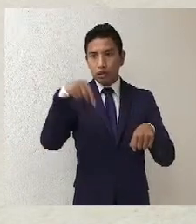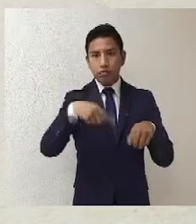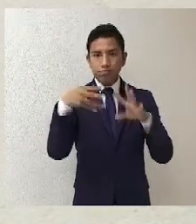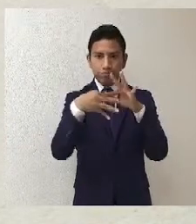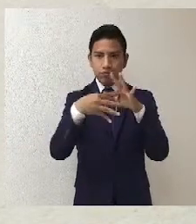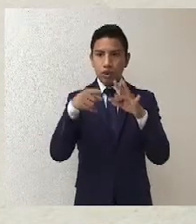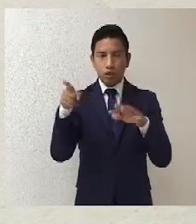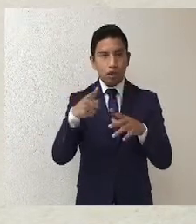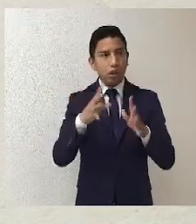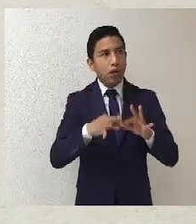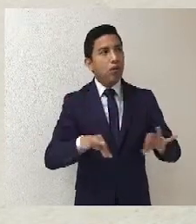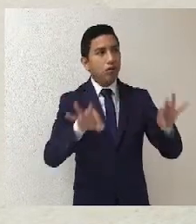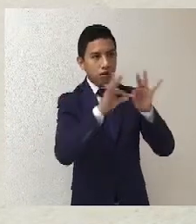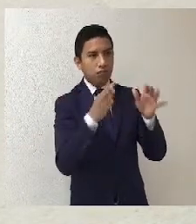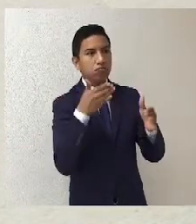estamos.